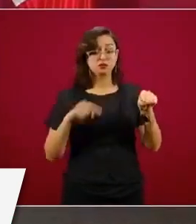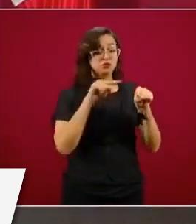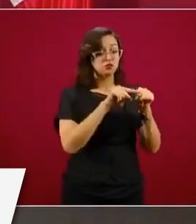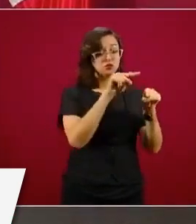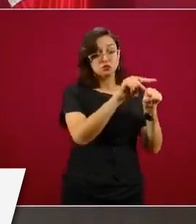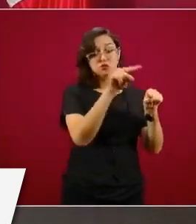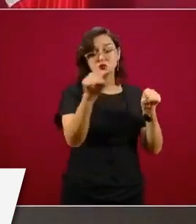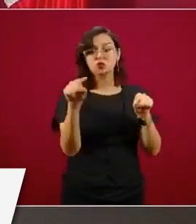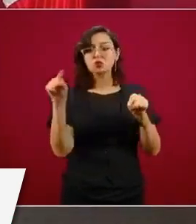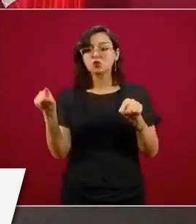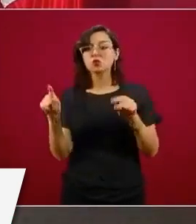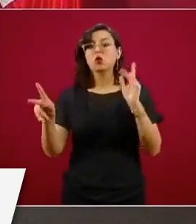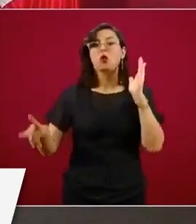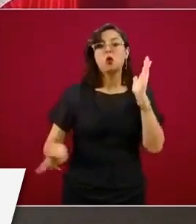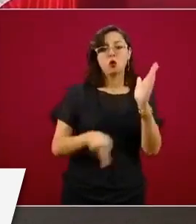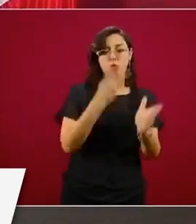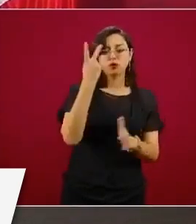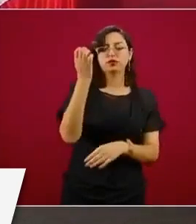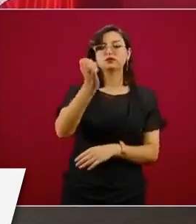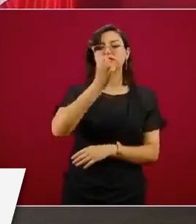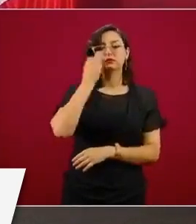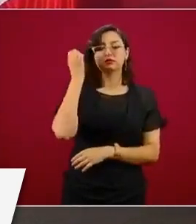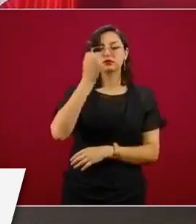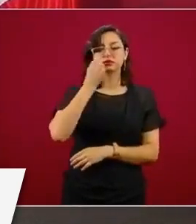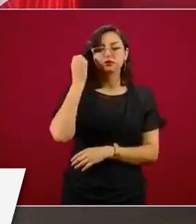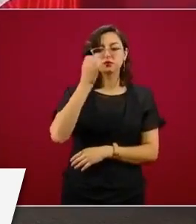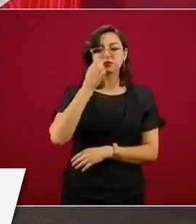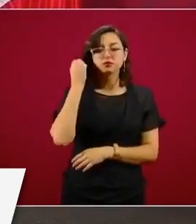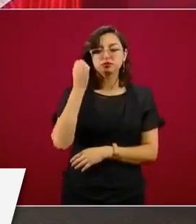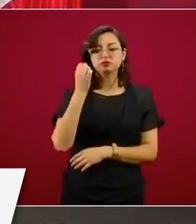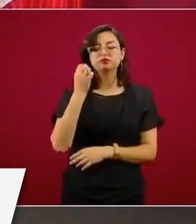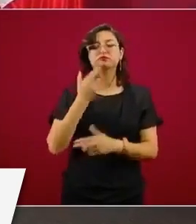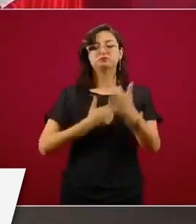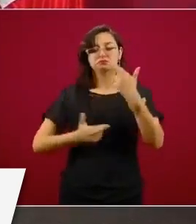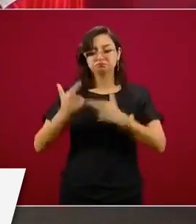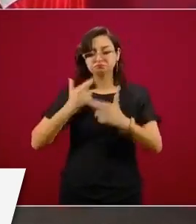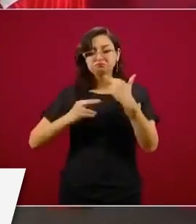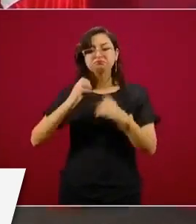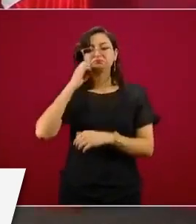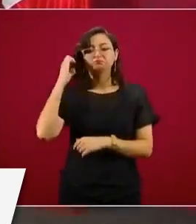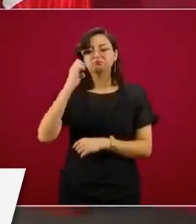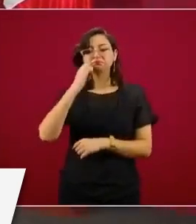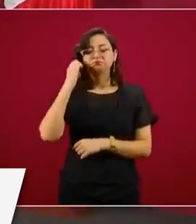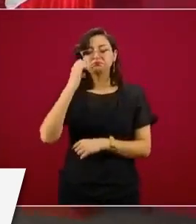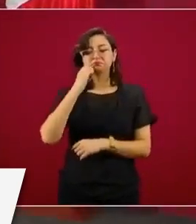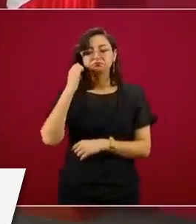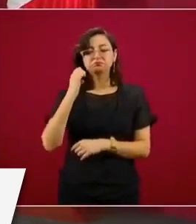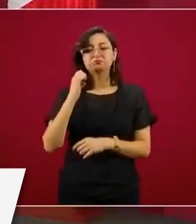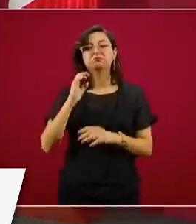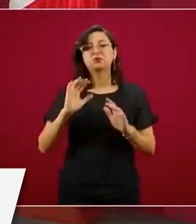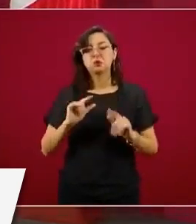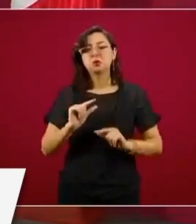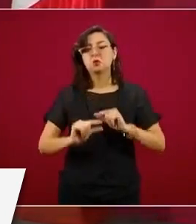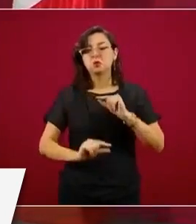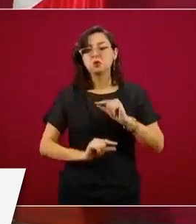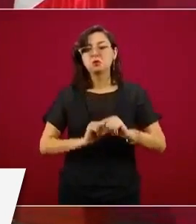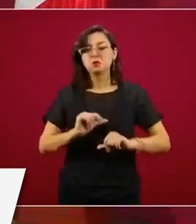clases, lograr el regreso a clases y a la normalidad